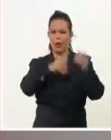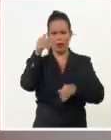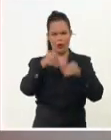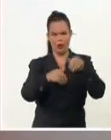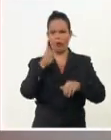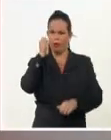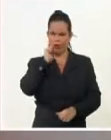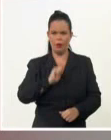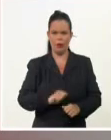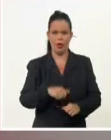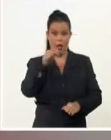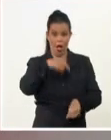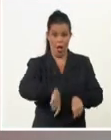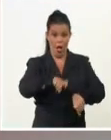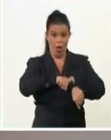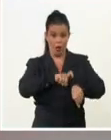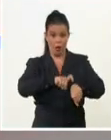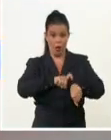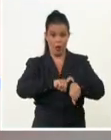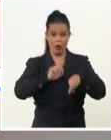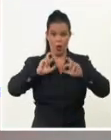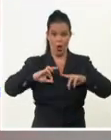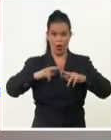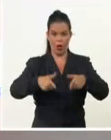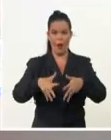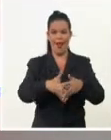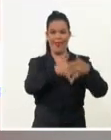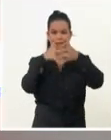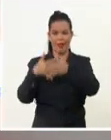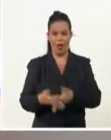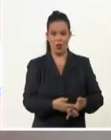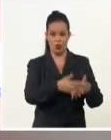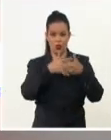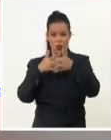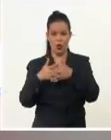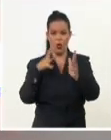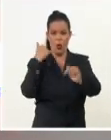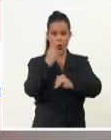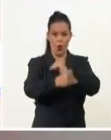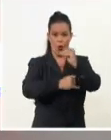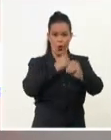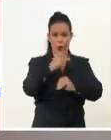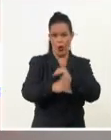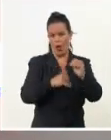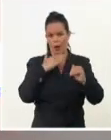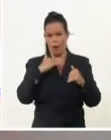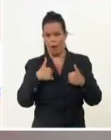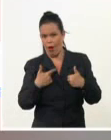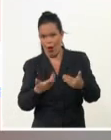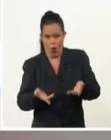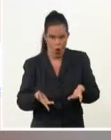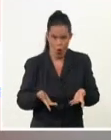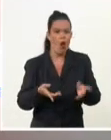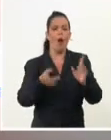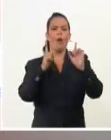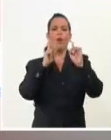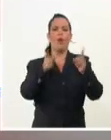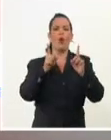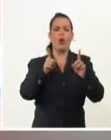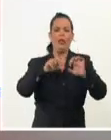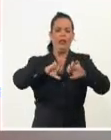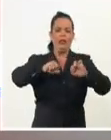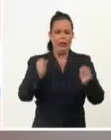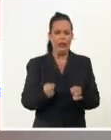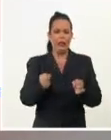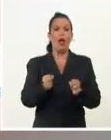momentos en donde se renueva el ataque de los Estados Unidos de Norteamérica a través de sus políticas imperiales, que